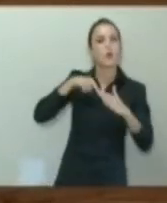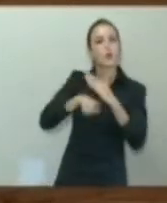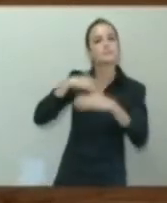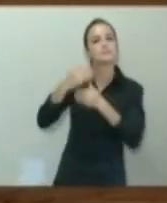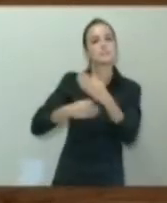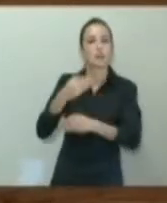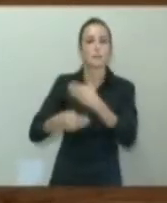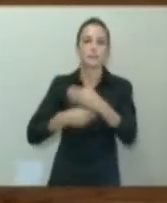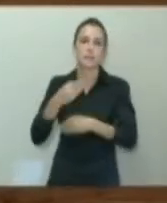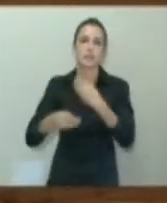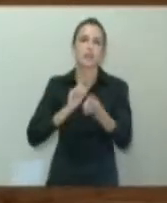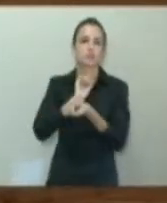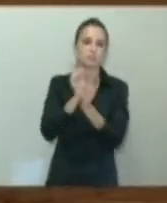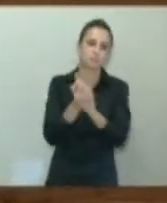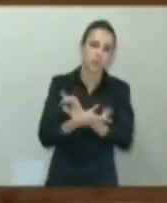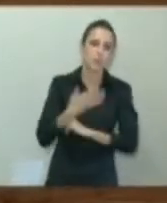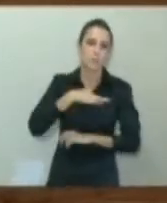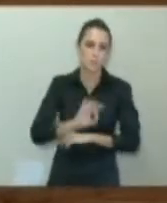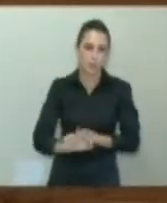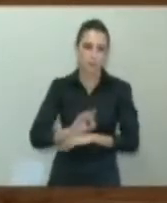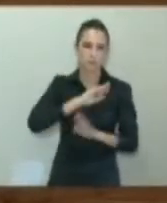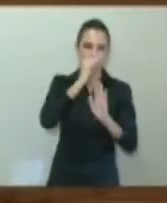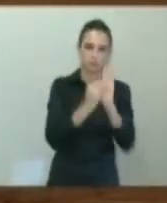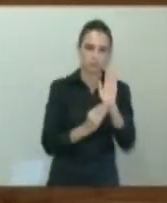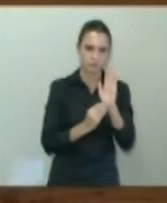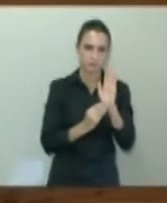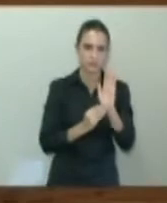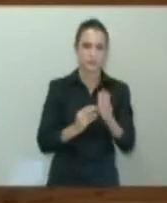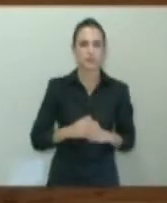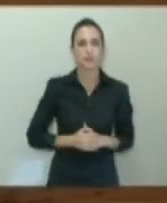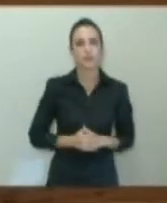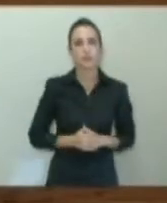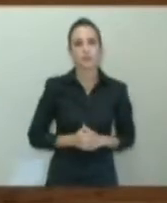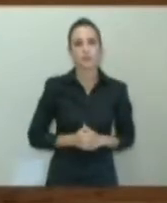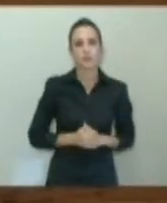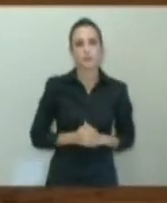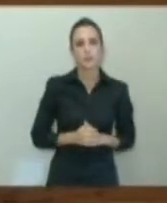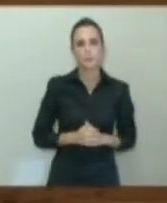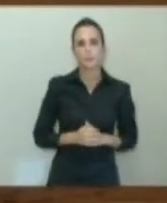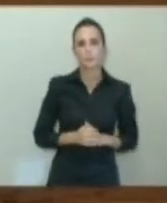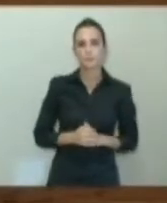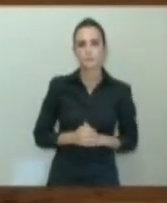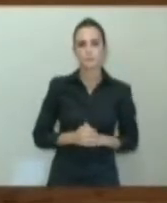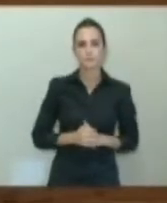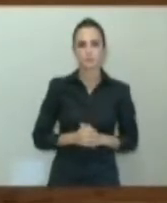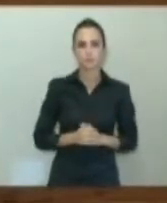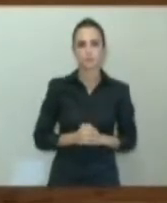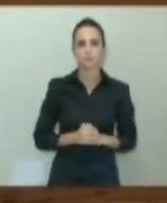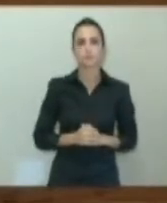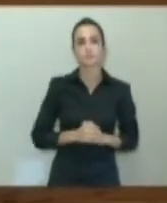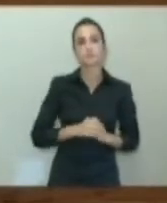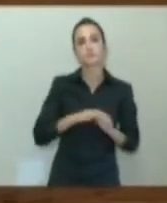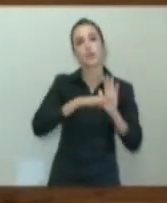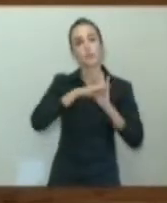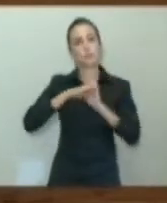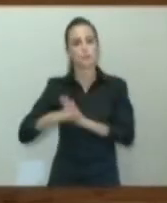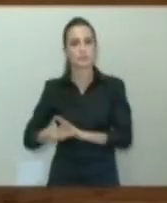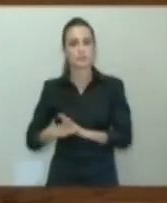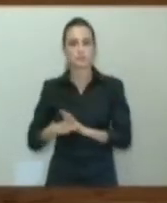Consejero de la Ley